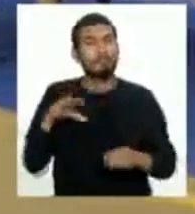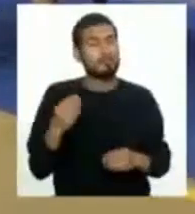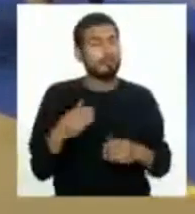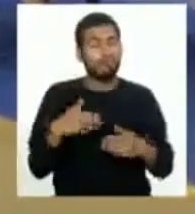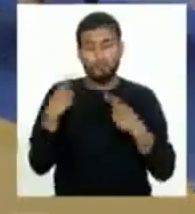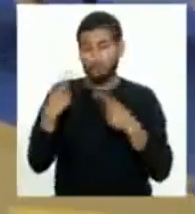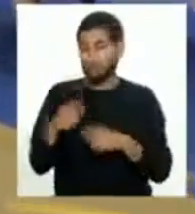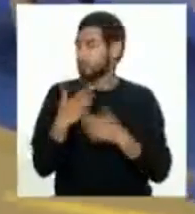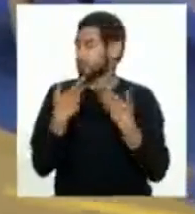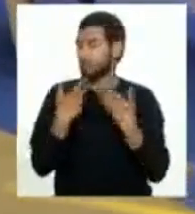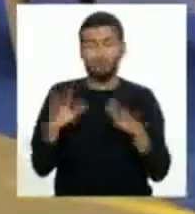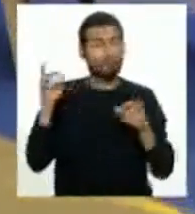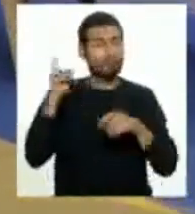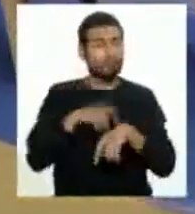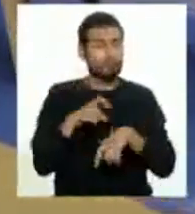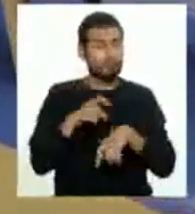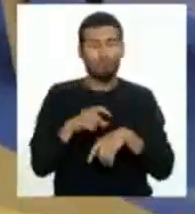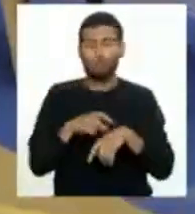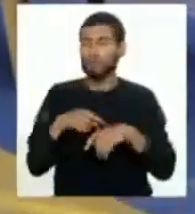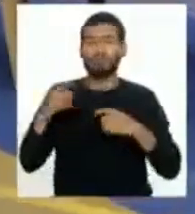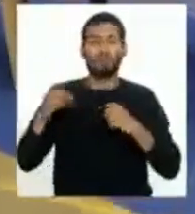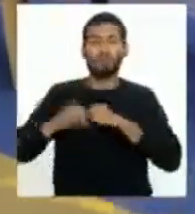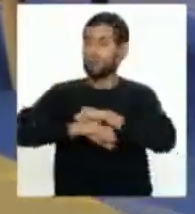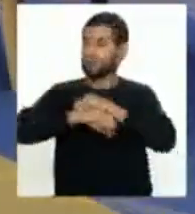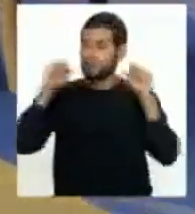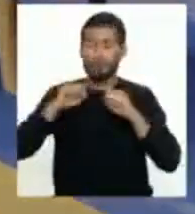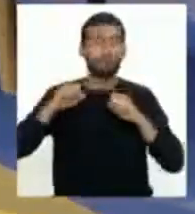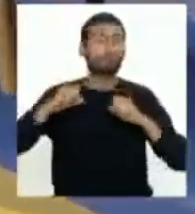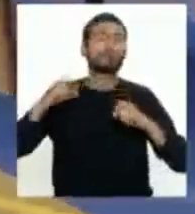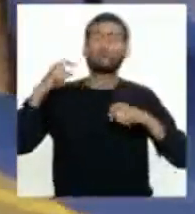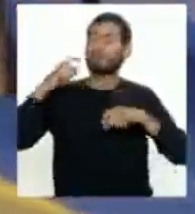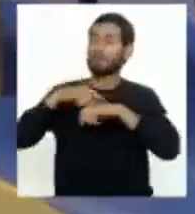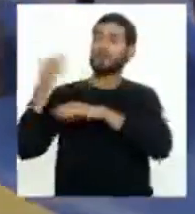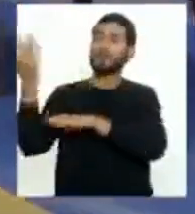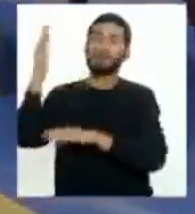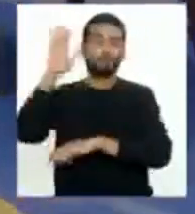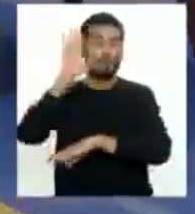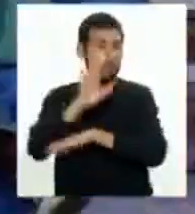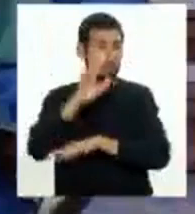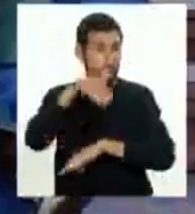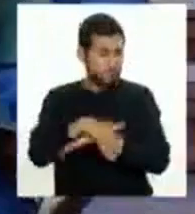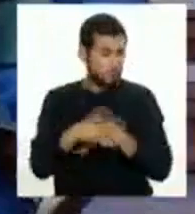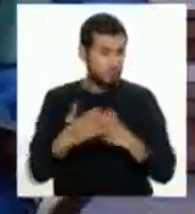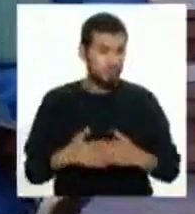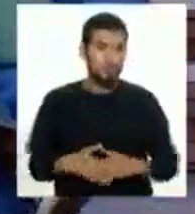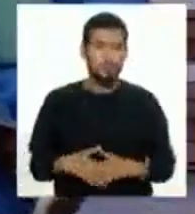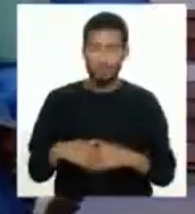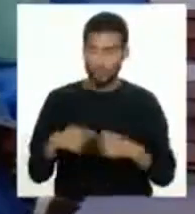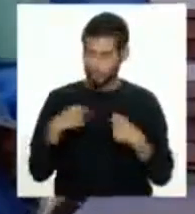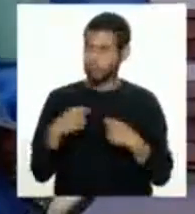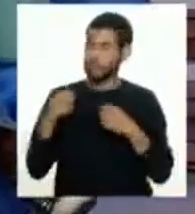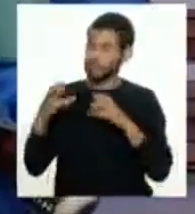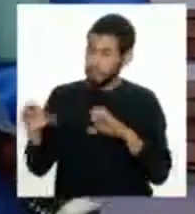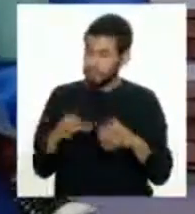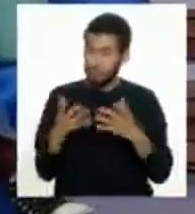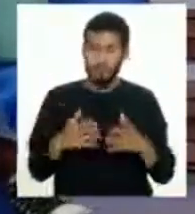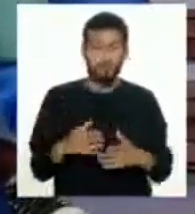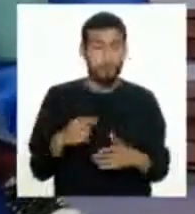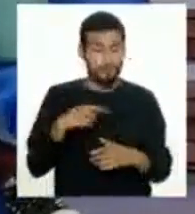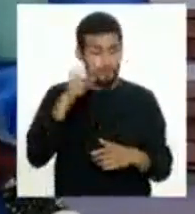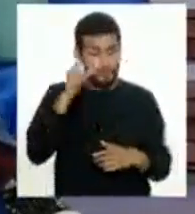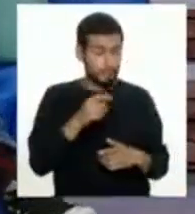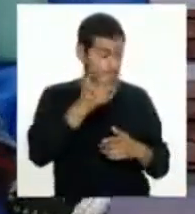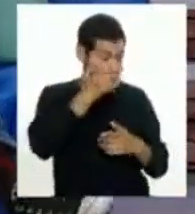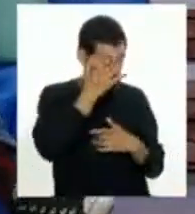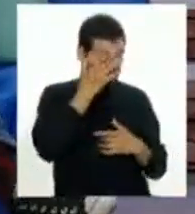suceder en cualquier momento, en la madrugada, en la mañana, en la tarde, en la noche. Entonces... Y tener un protocolo de acción, si tenemos una persona